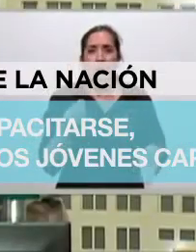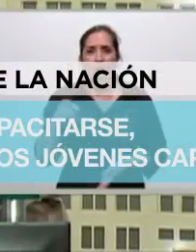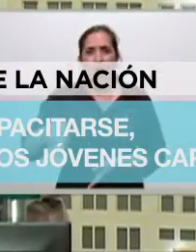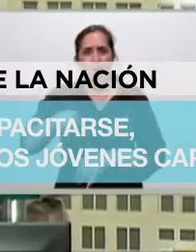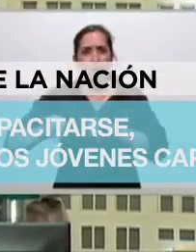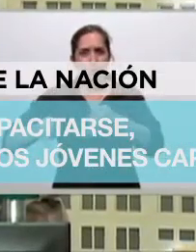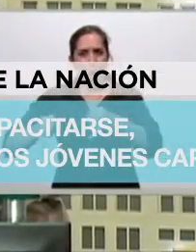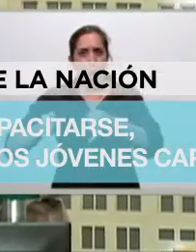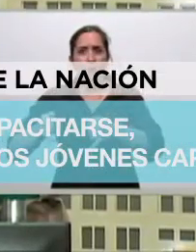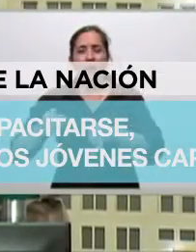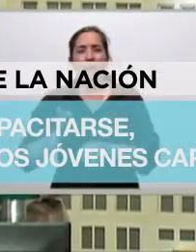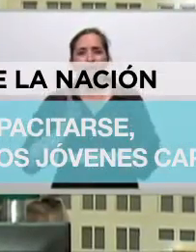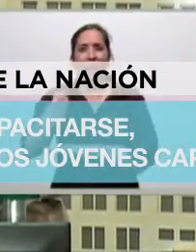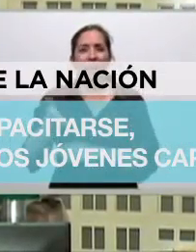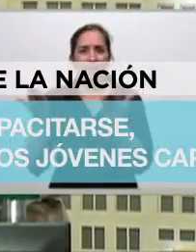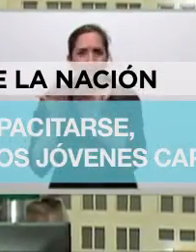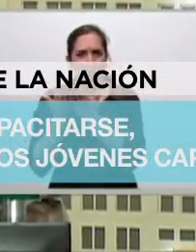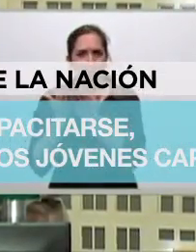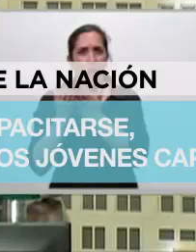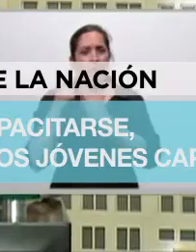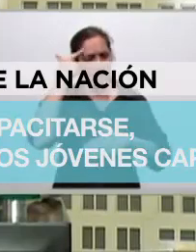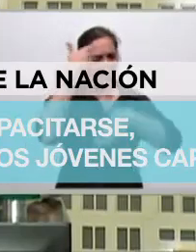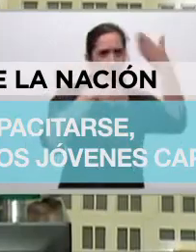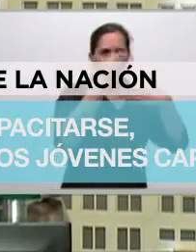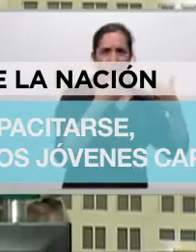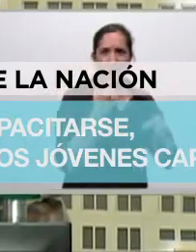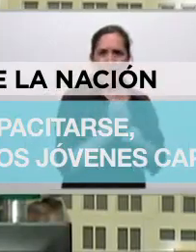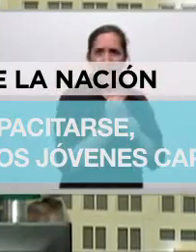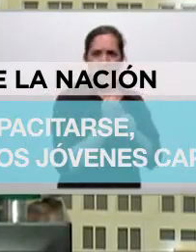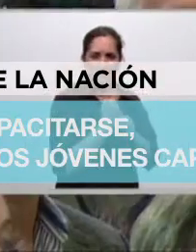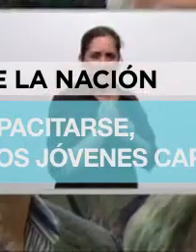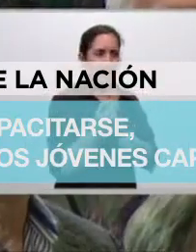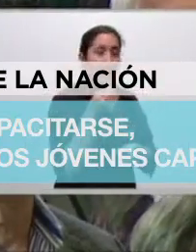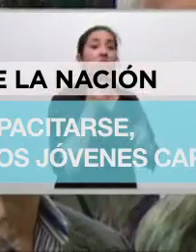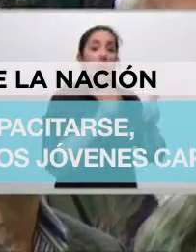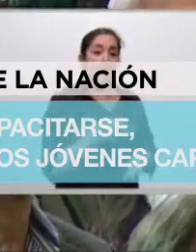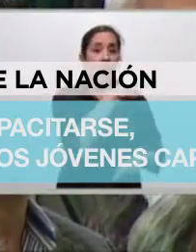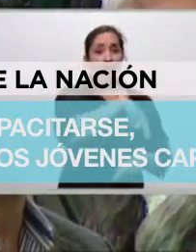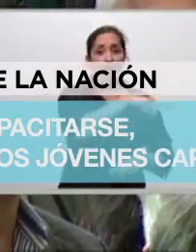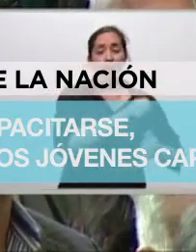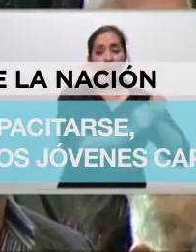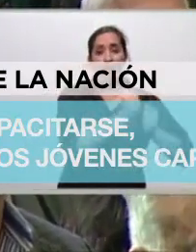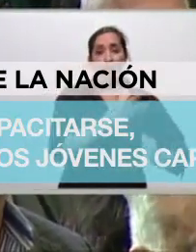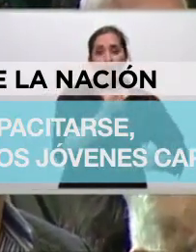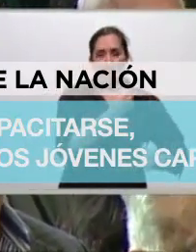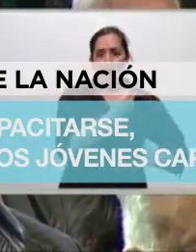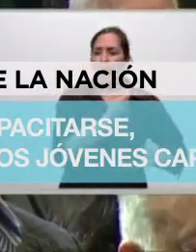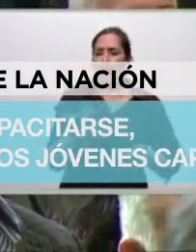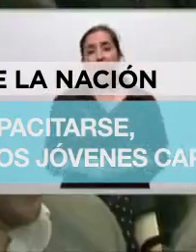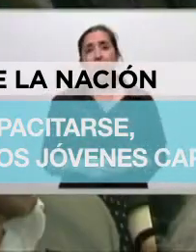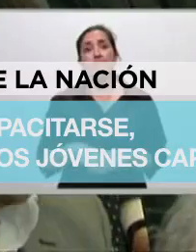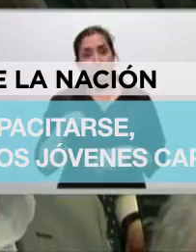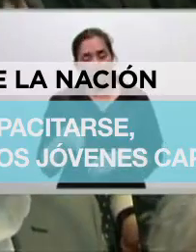a estudiar y capacitarse y a los empresarios a insertar laboralmente a jóvenes